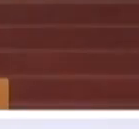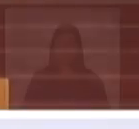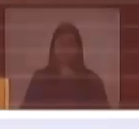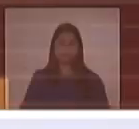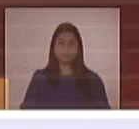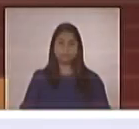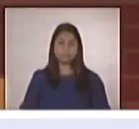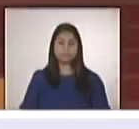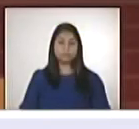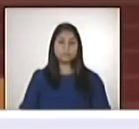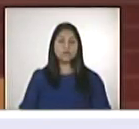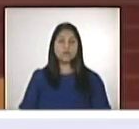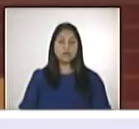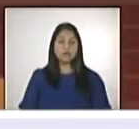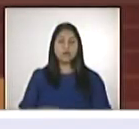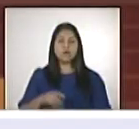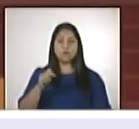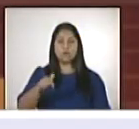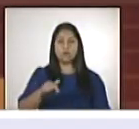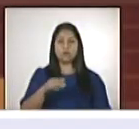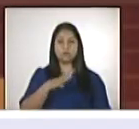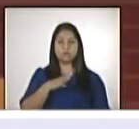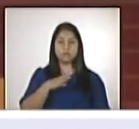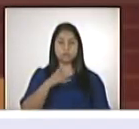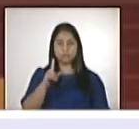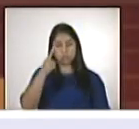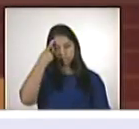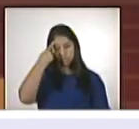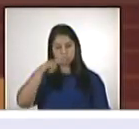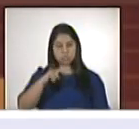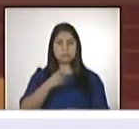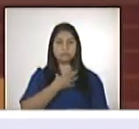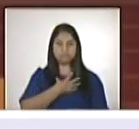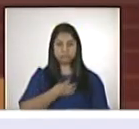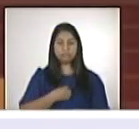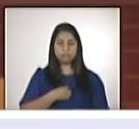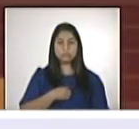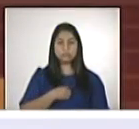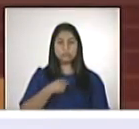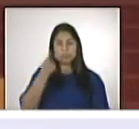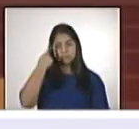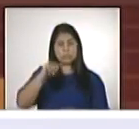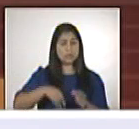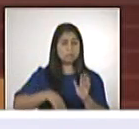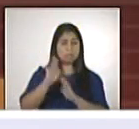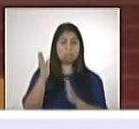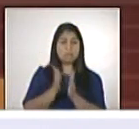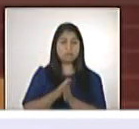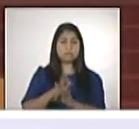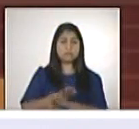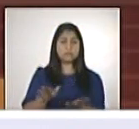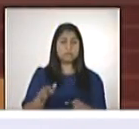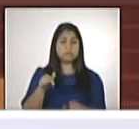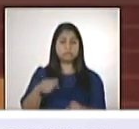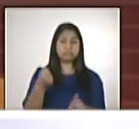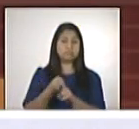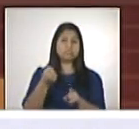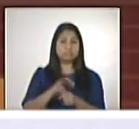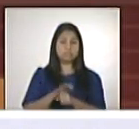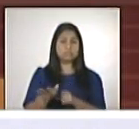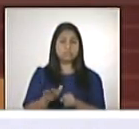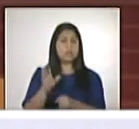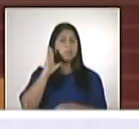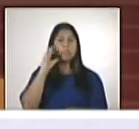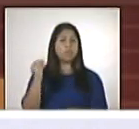un día triste, el día con más fallecidos en esta crisis. Y eso se debe por una simple y sencilla